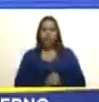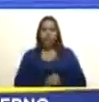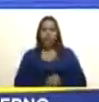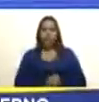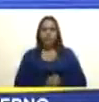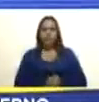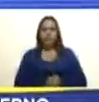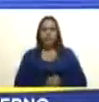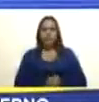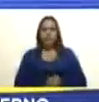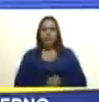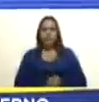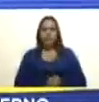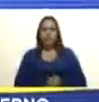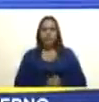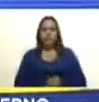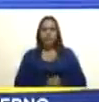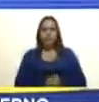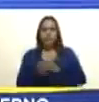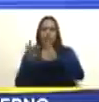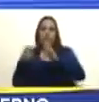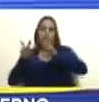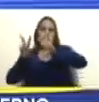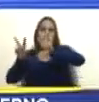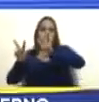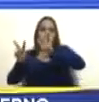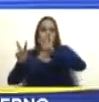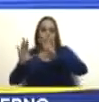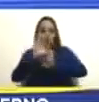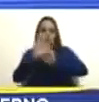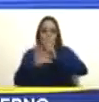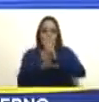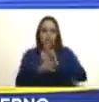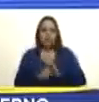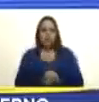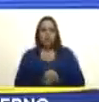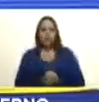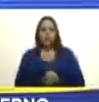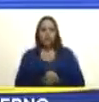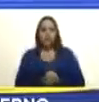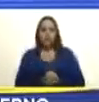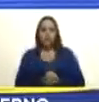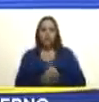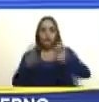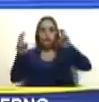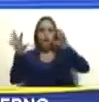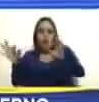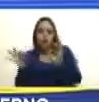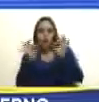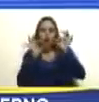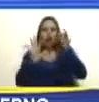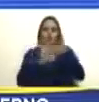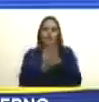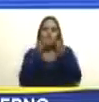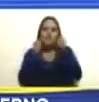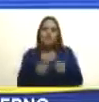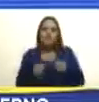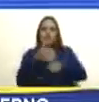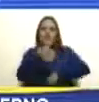el título 7 de la constitución título de la seguridad de la nación